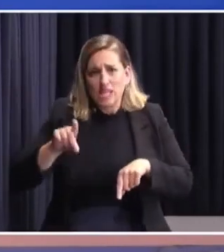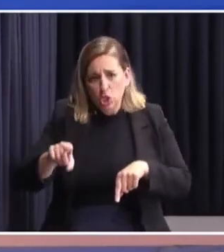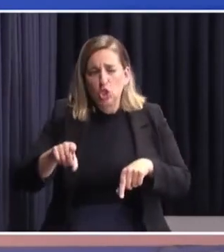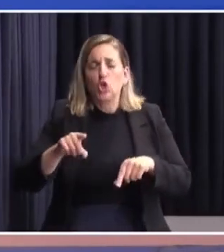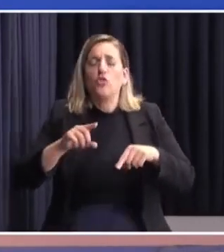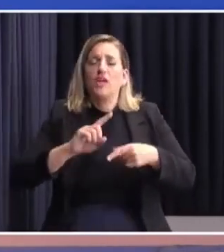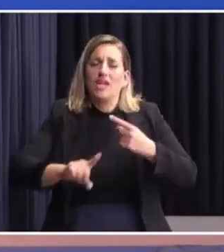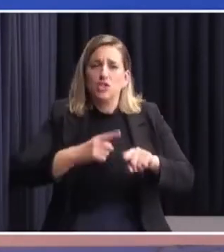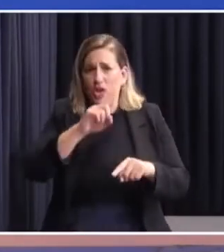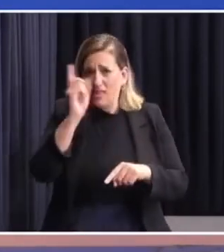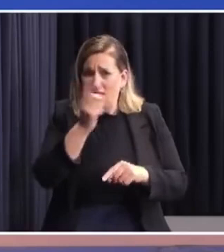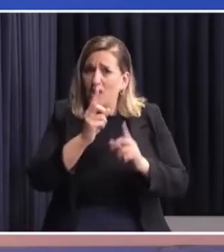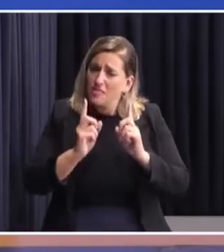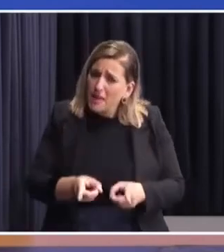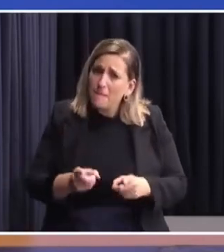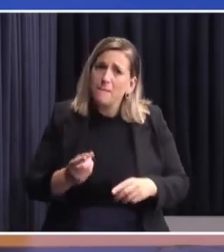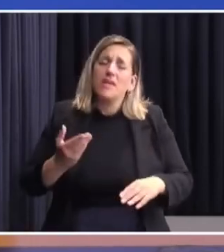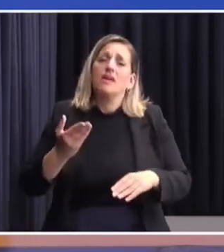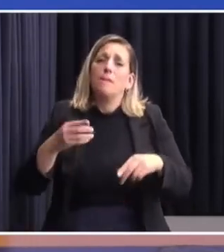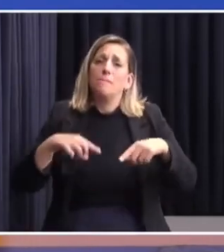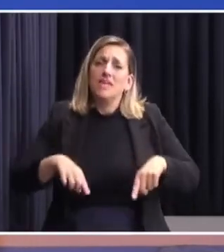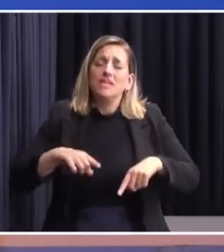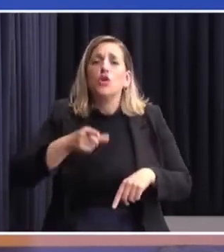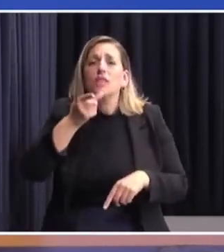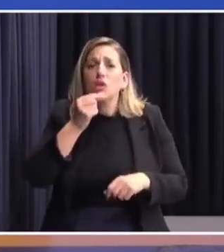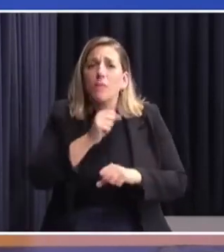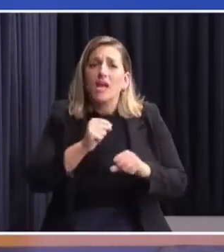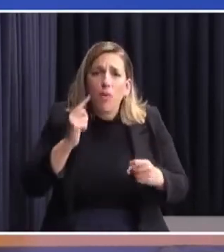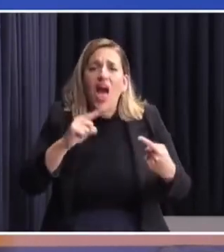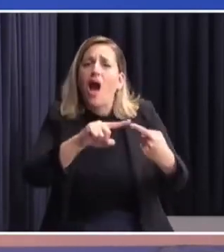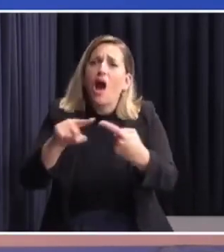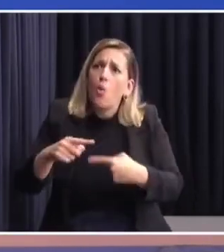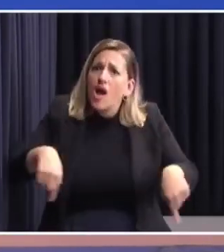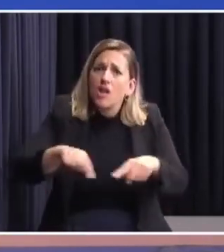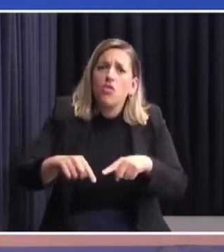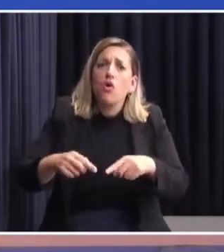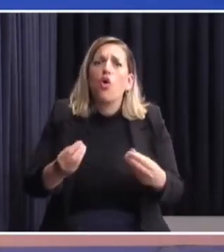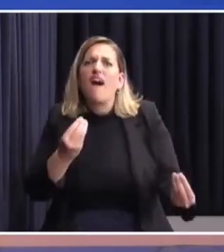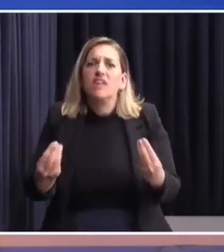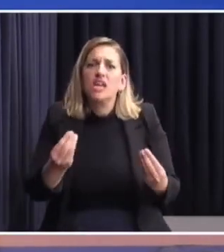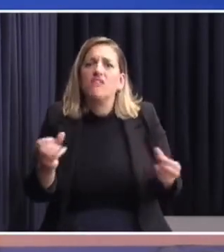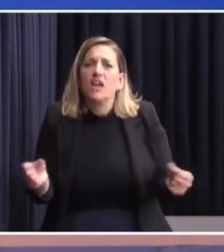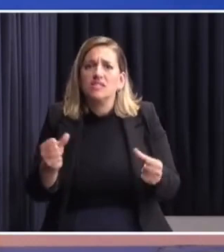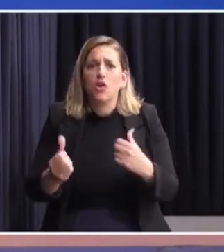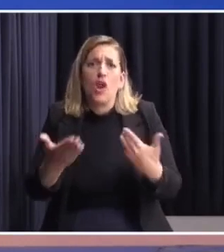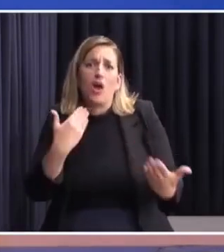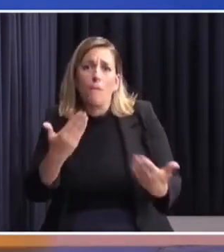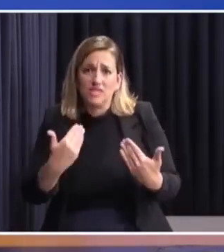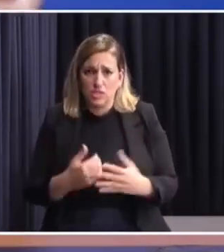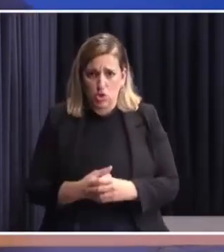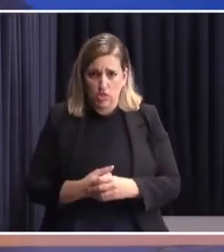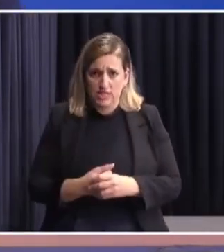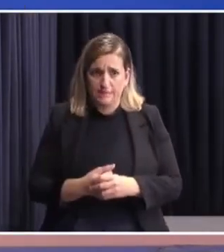Relaciones Exteriores y con el subsecretario del Ministerio de Relaciones Exteriores para que se pongan de acuerdo qué van a hacer con esas conversaciones.